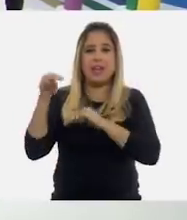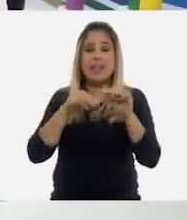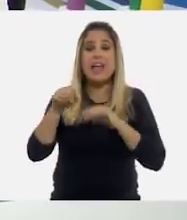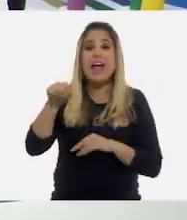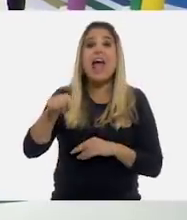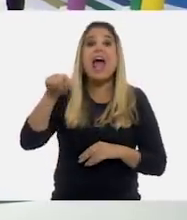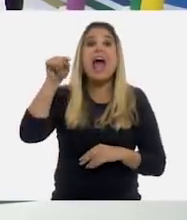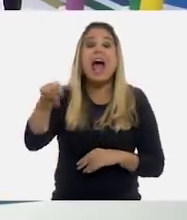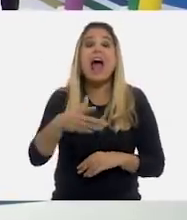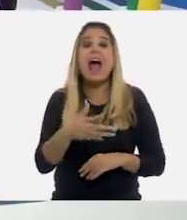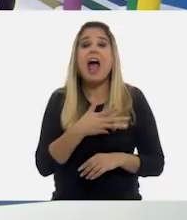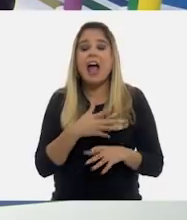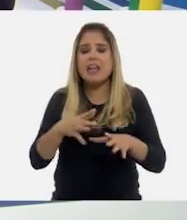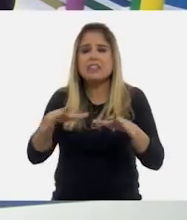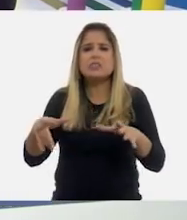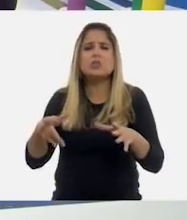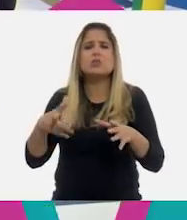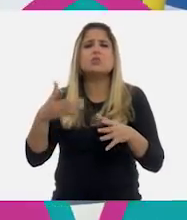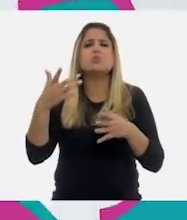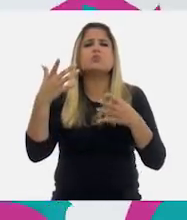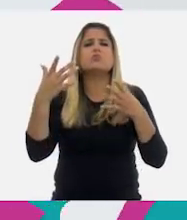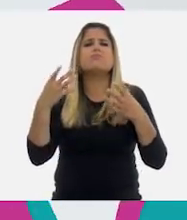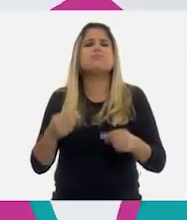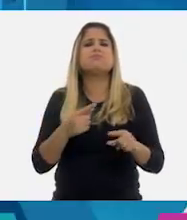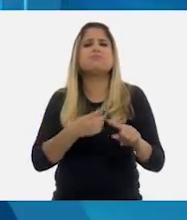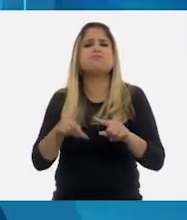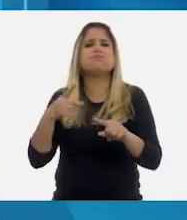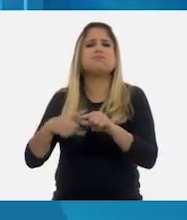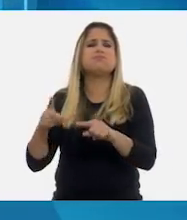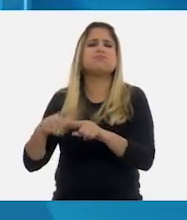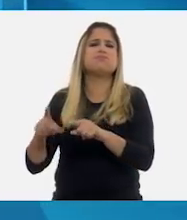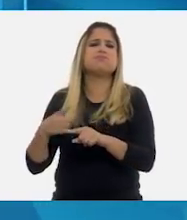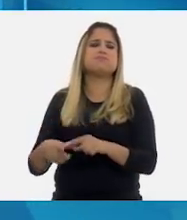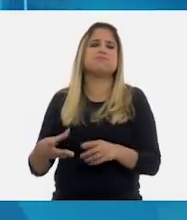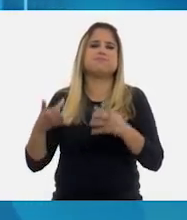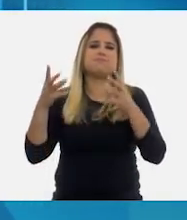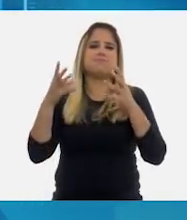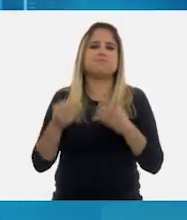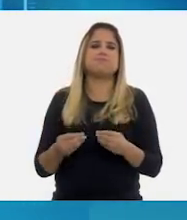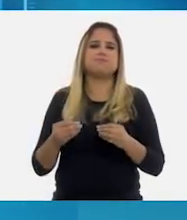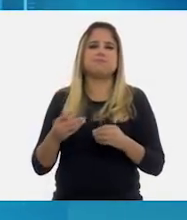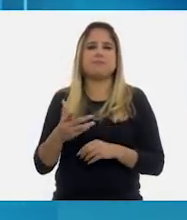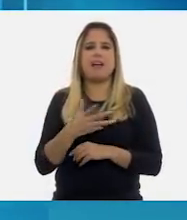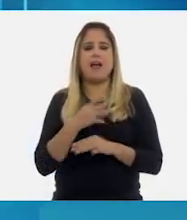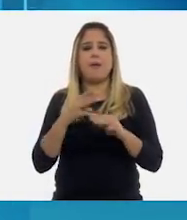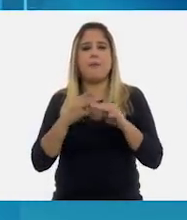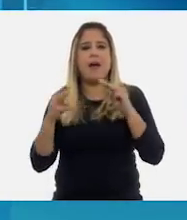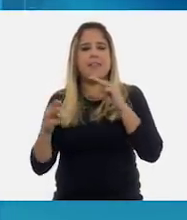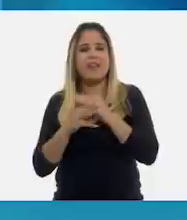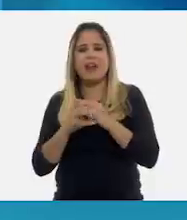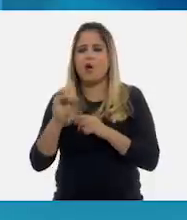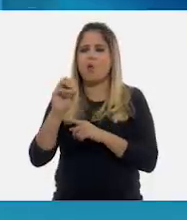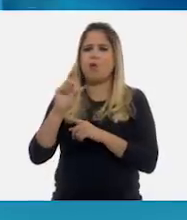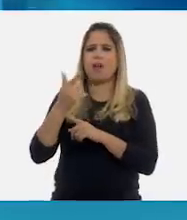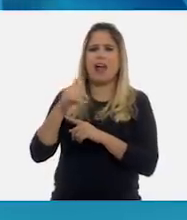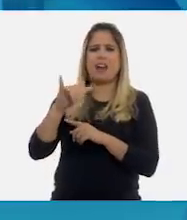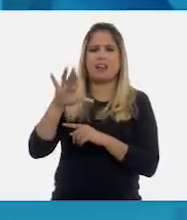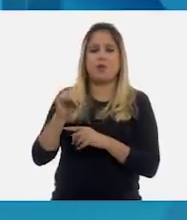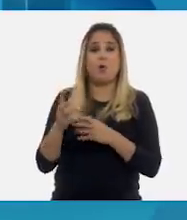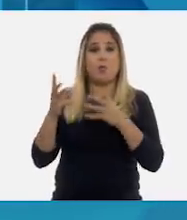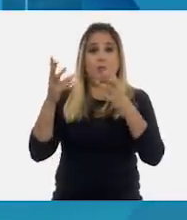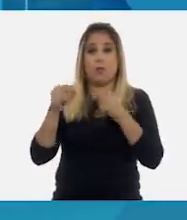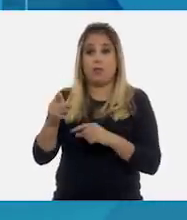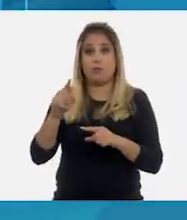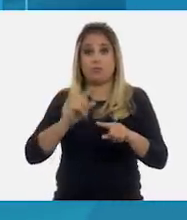pues ahí hay suelos ricos en abundancia, en material orgánico. Y bueno, la abundancia de esos